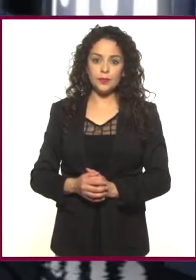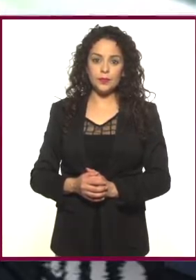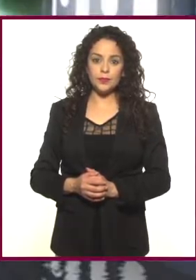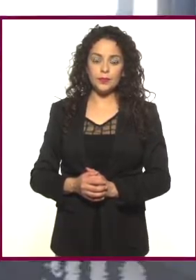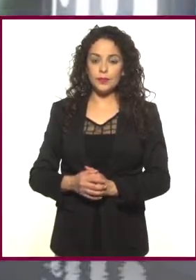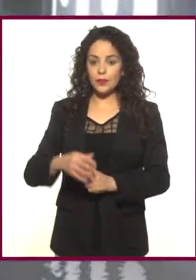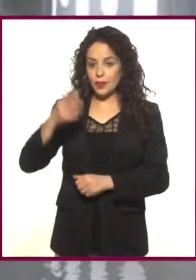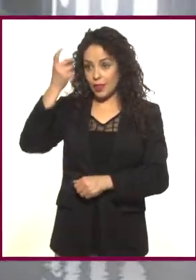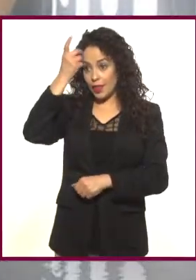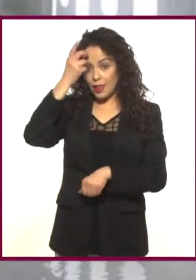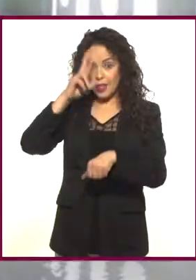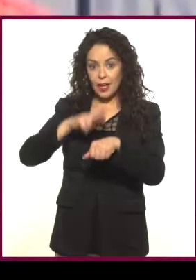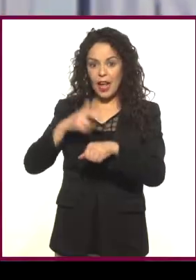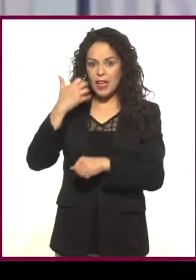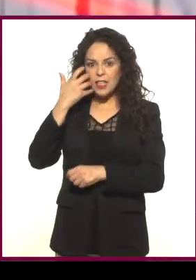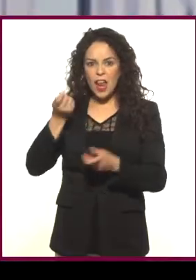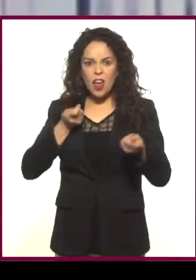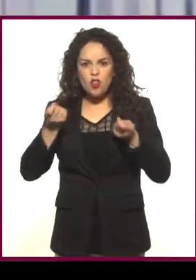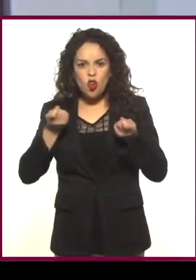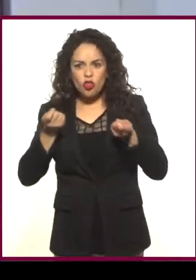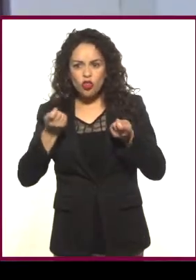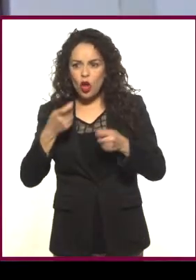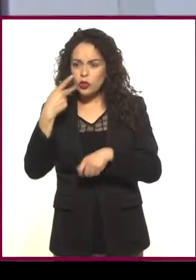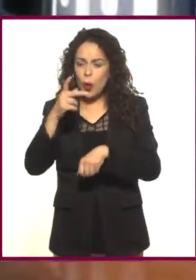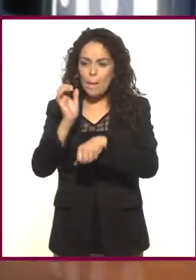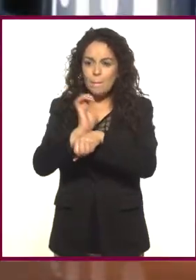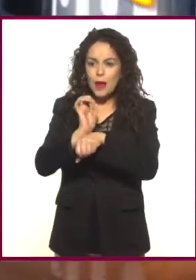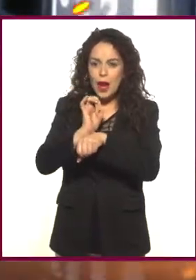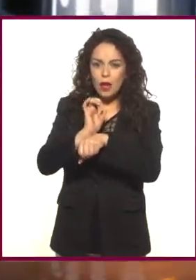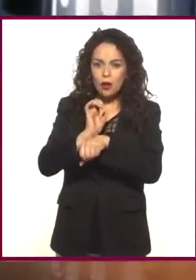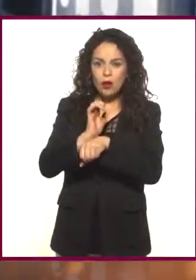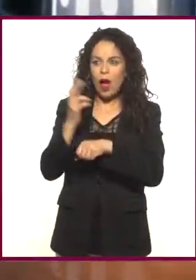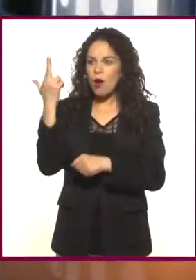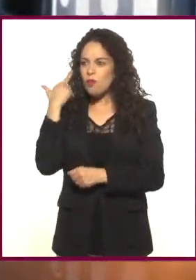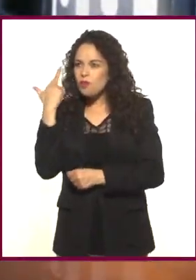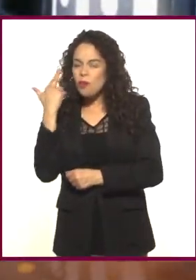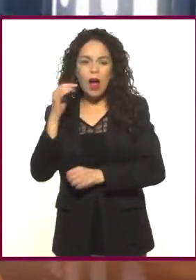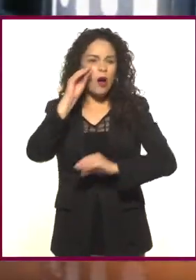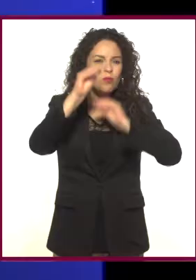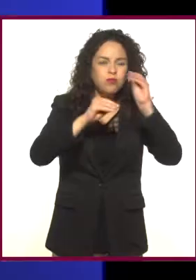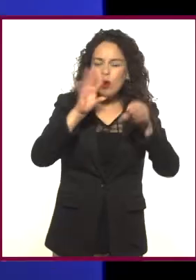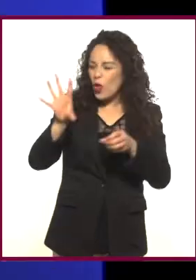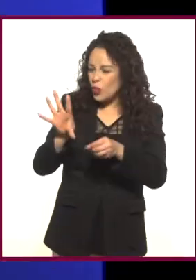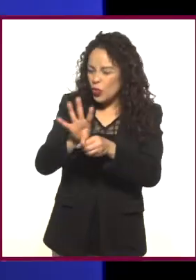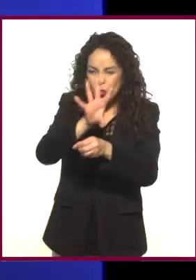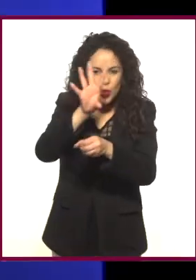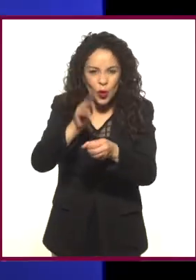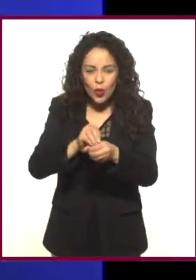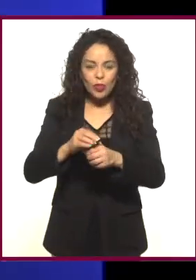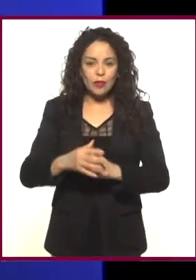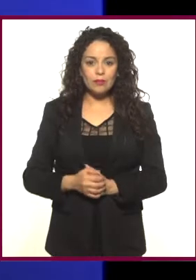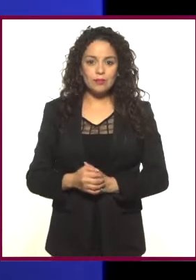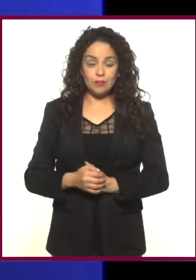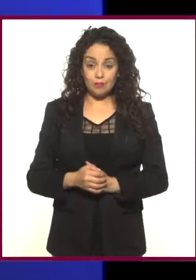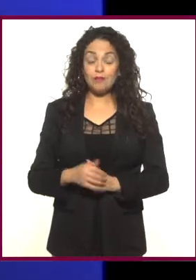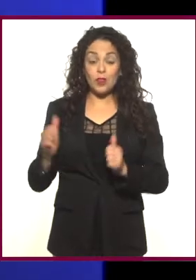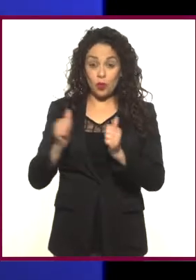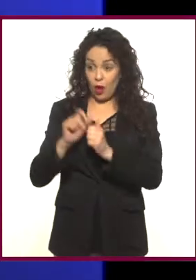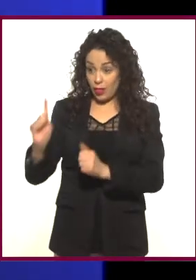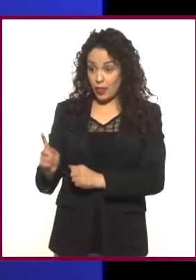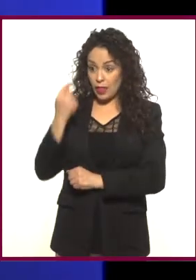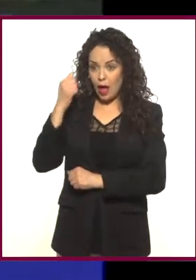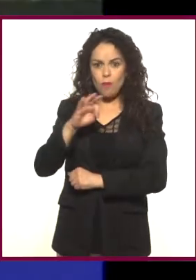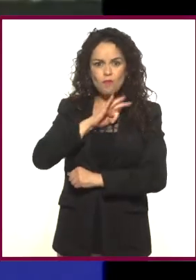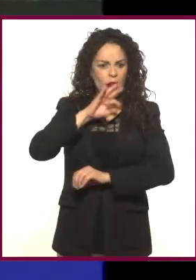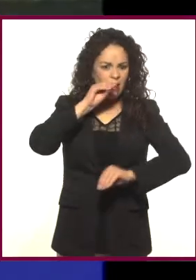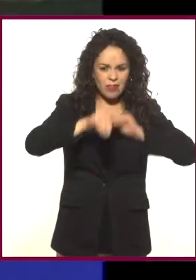El director quería mantener el control de toda su película, desde los efectos hasta el montaje. Sentía que con la tecnología